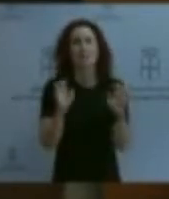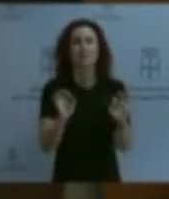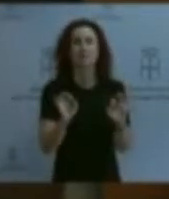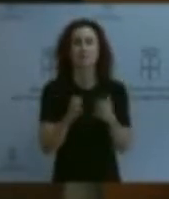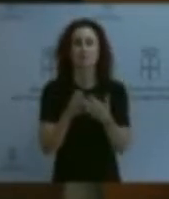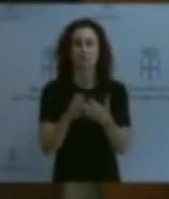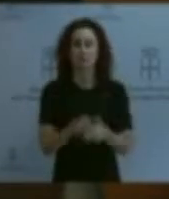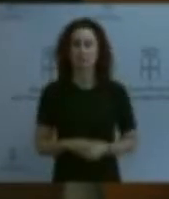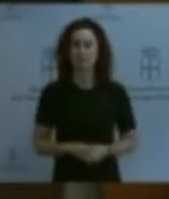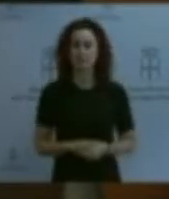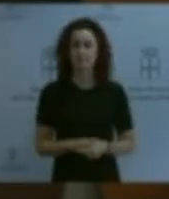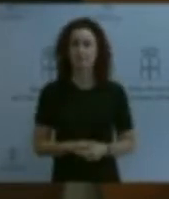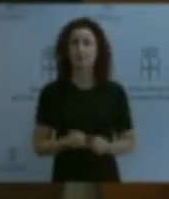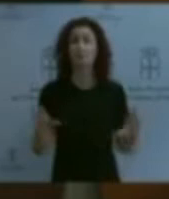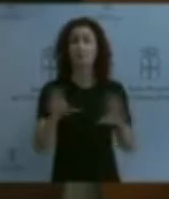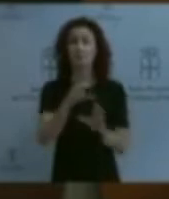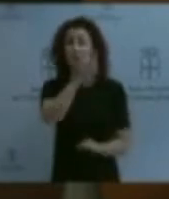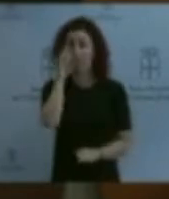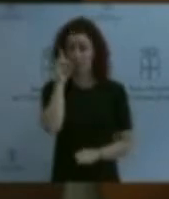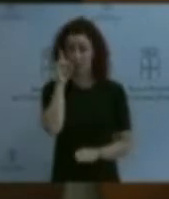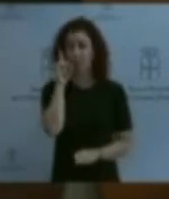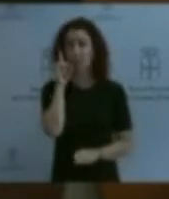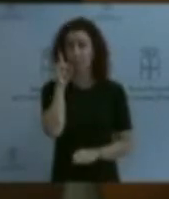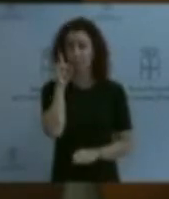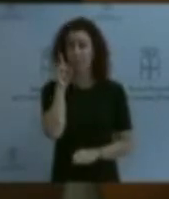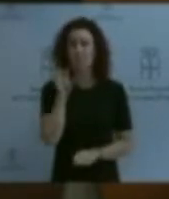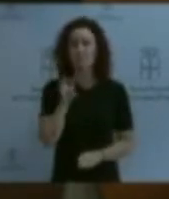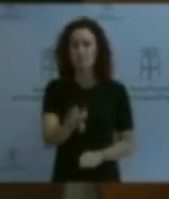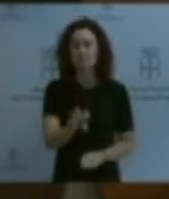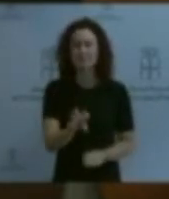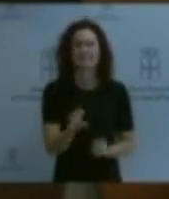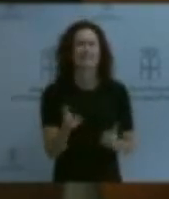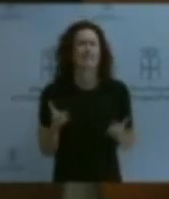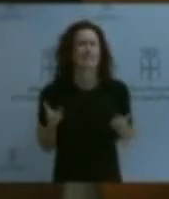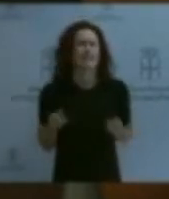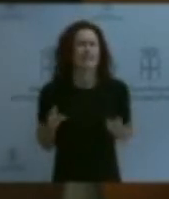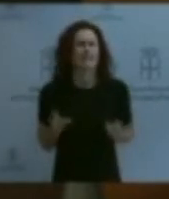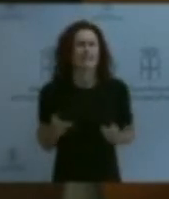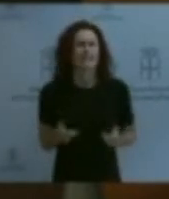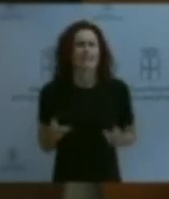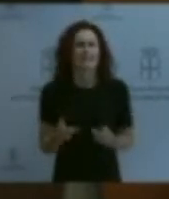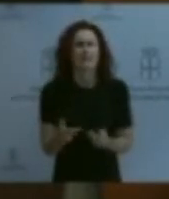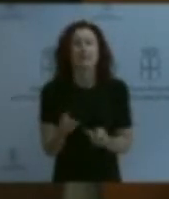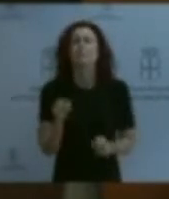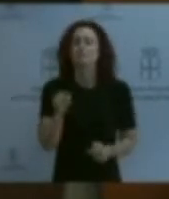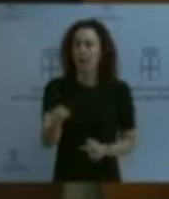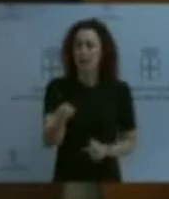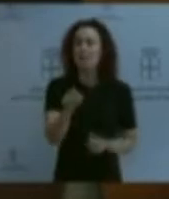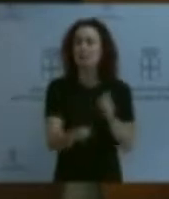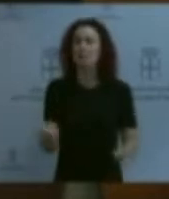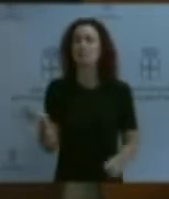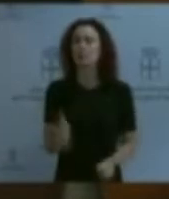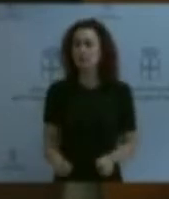una comunidad donde se está recortando personal constantemente, es ahí. Personal de atención a la diversidad. Dicen los sindicatos